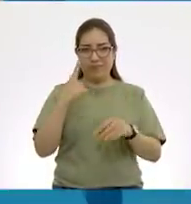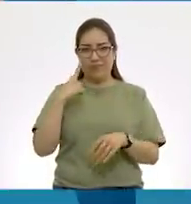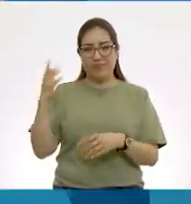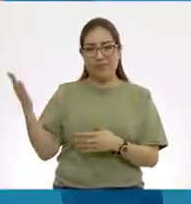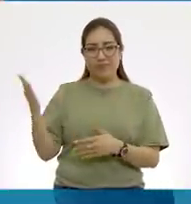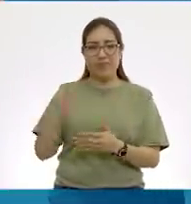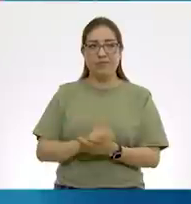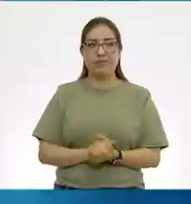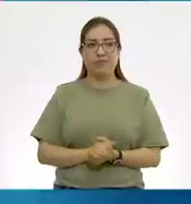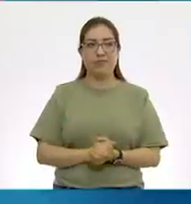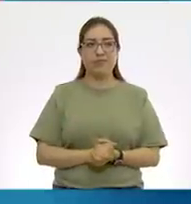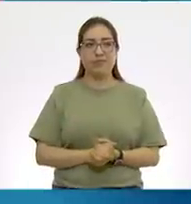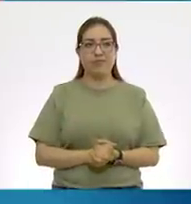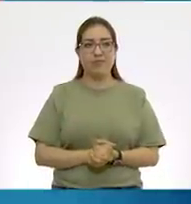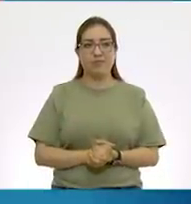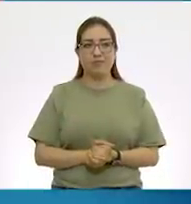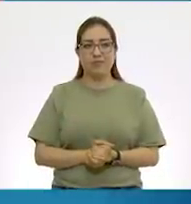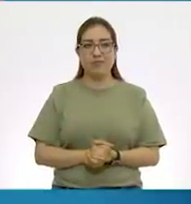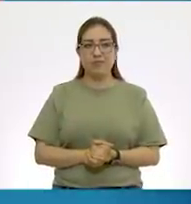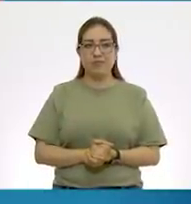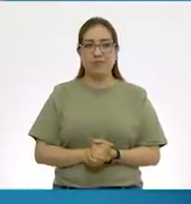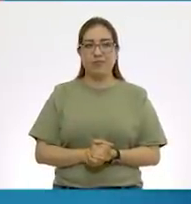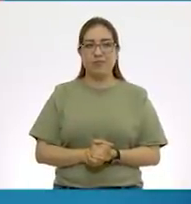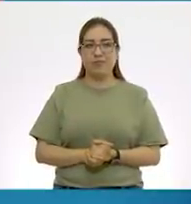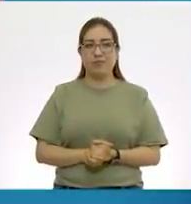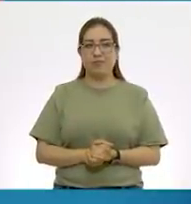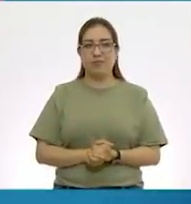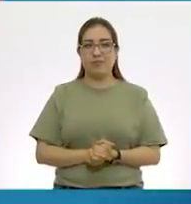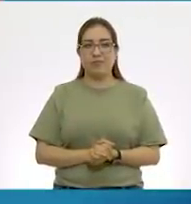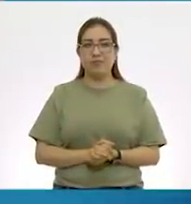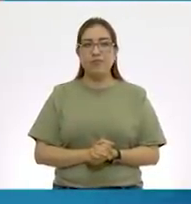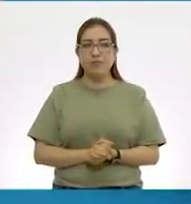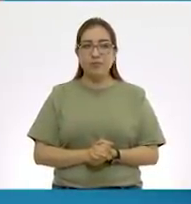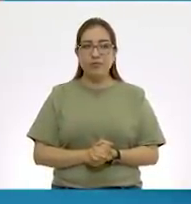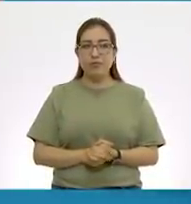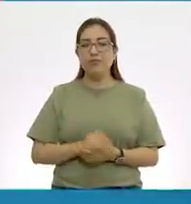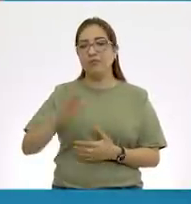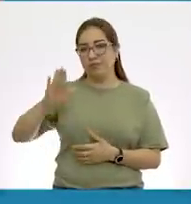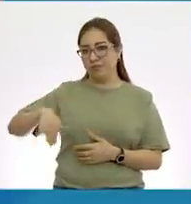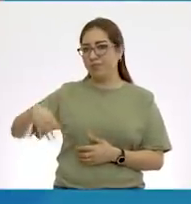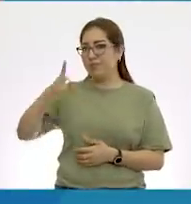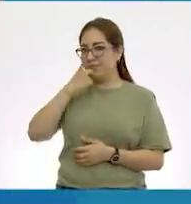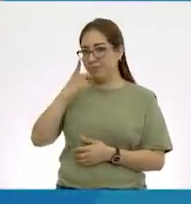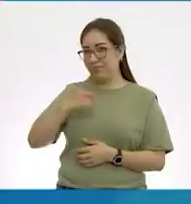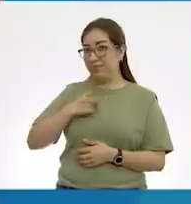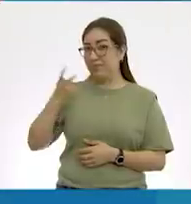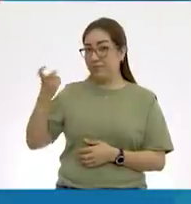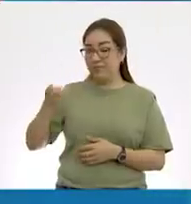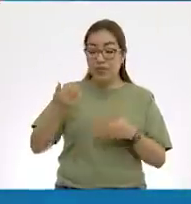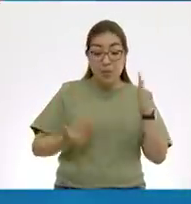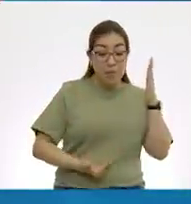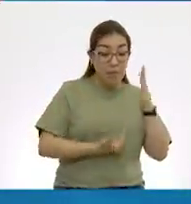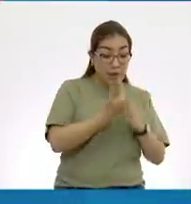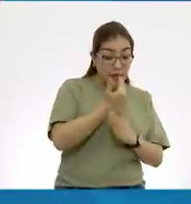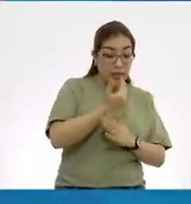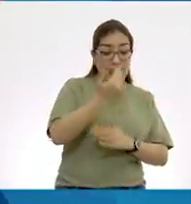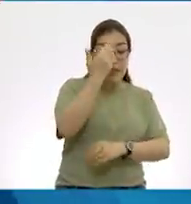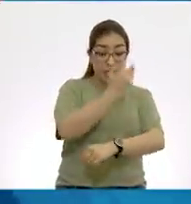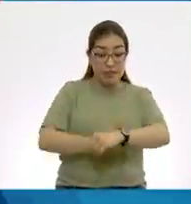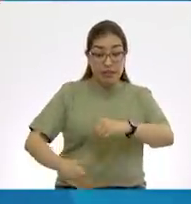observando, lo que dice Aníbal, y tiene toda razón, si es de mañana o si es de tarde o noche,